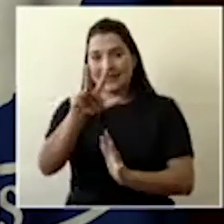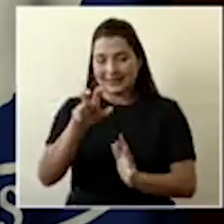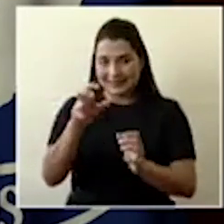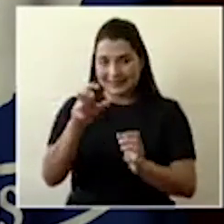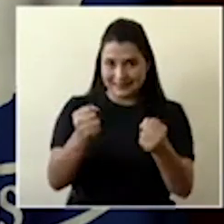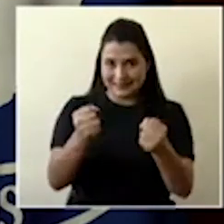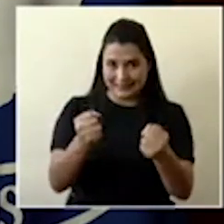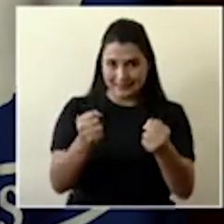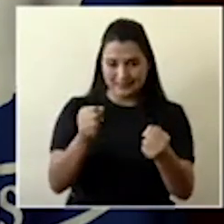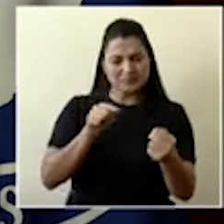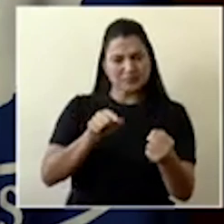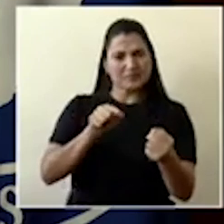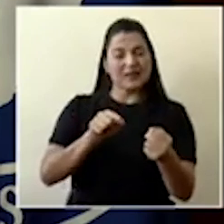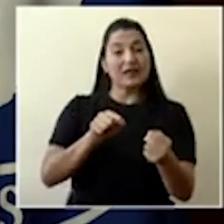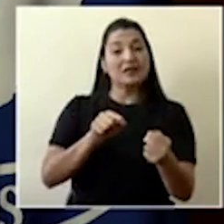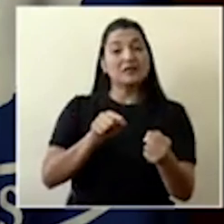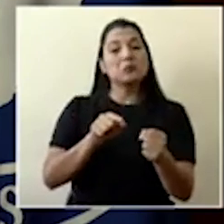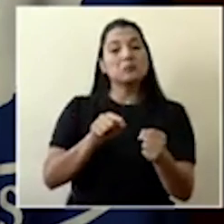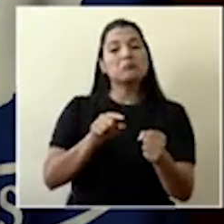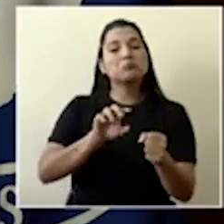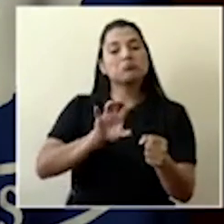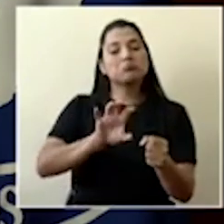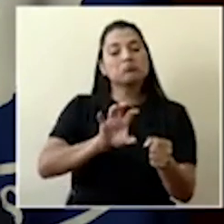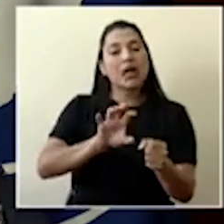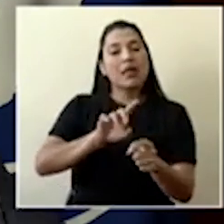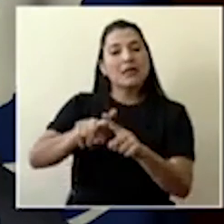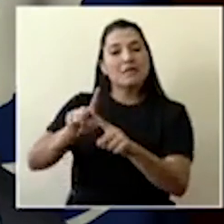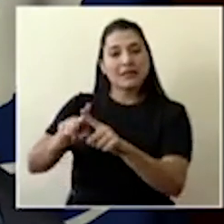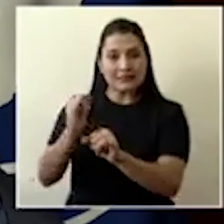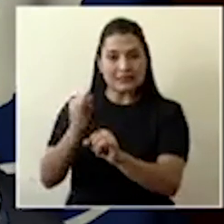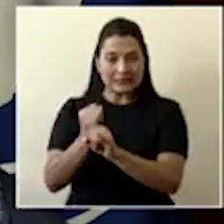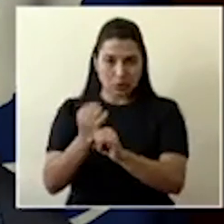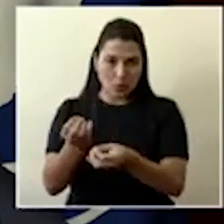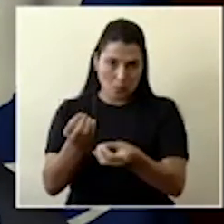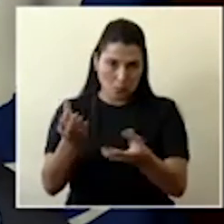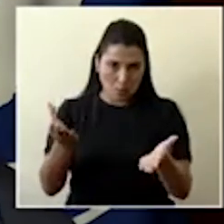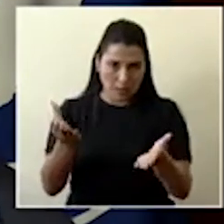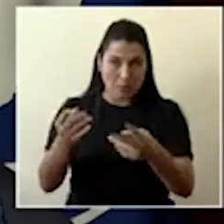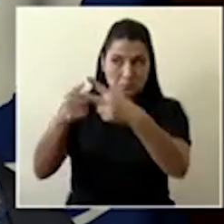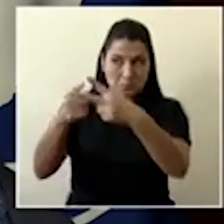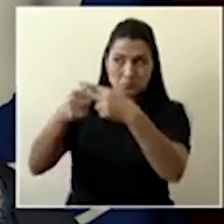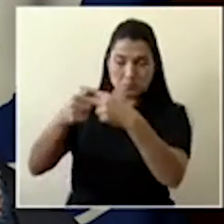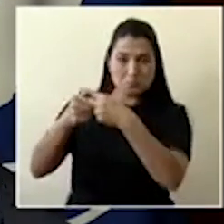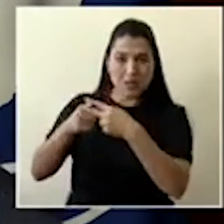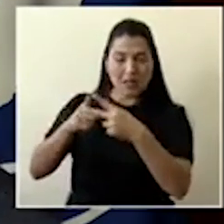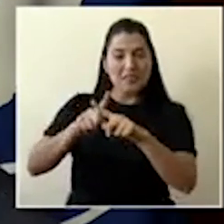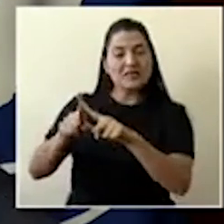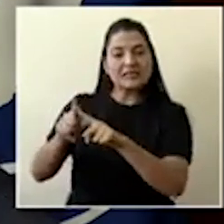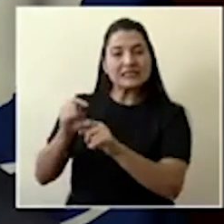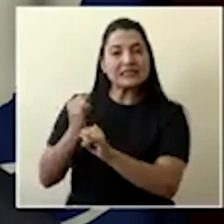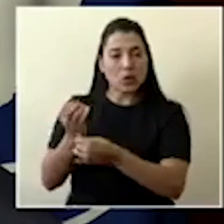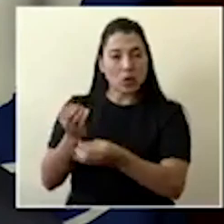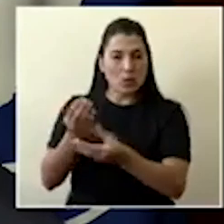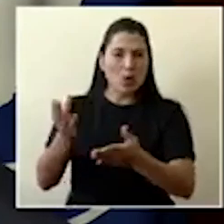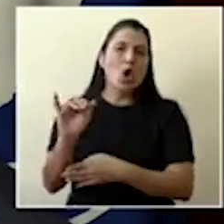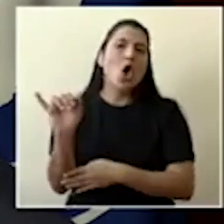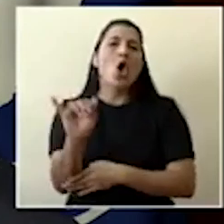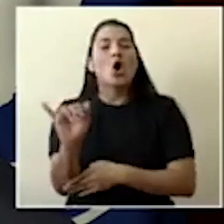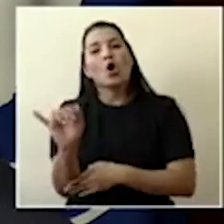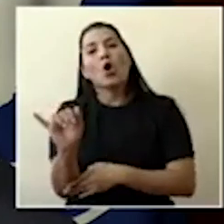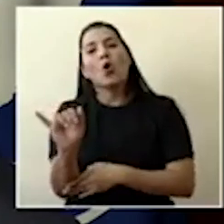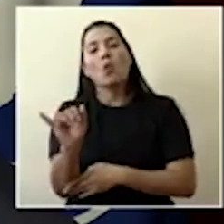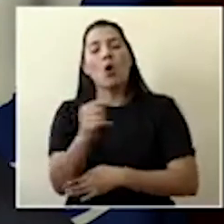de las instituciones públicas proporcionados por las instituciones públicas, entre ellas la Benemérita Cruz Roja Costarricense,